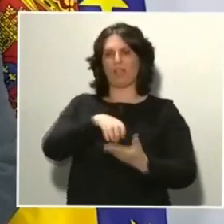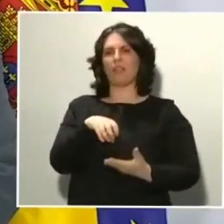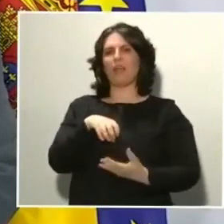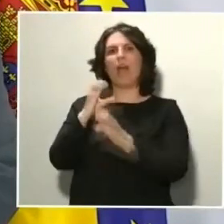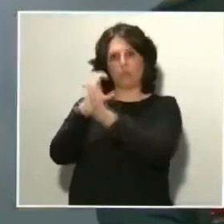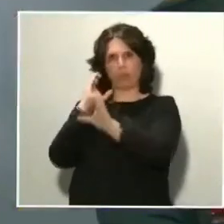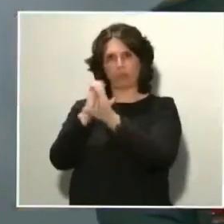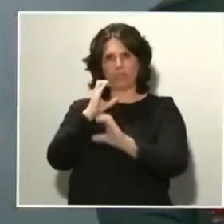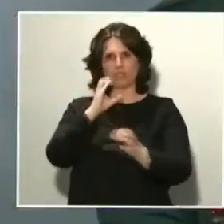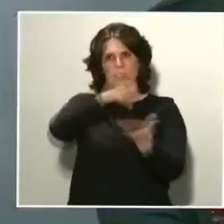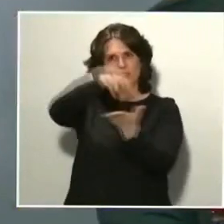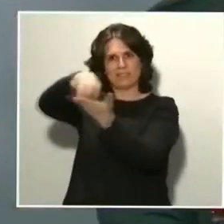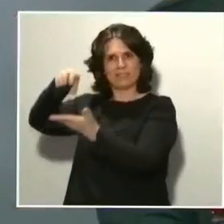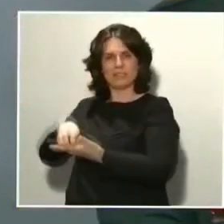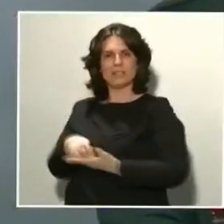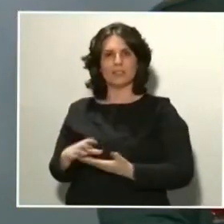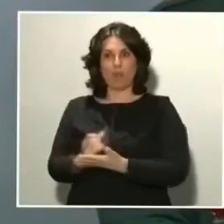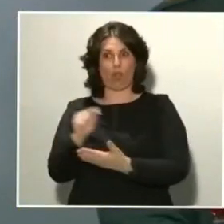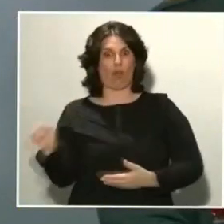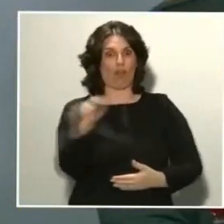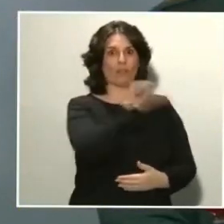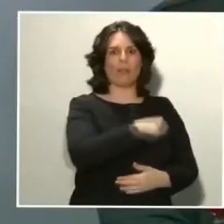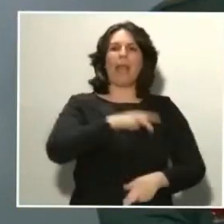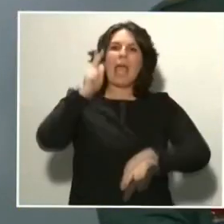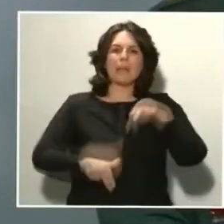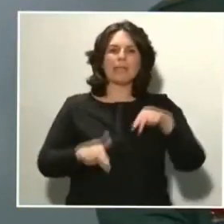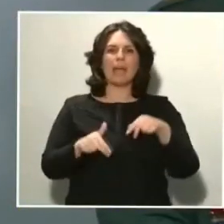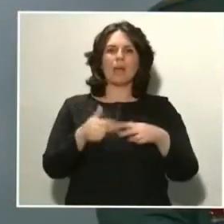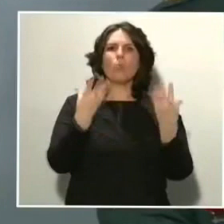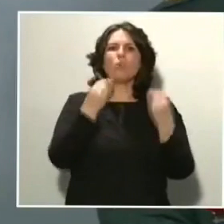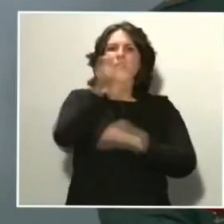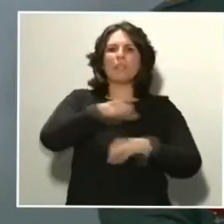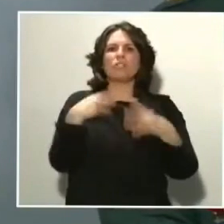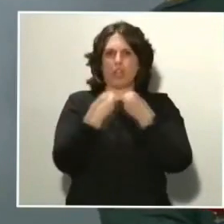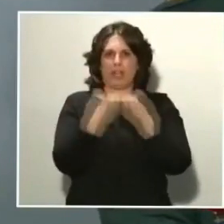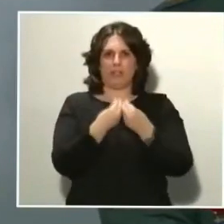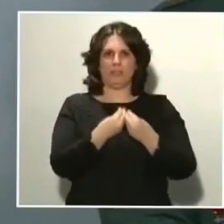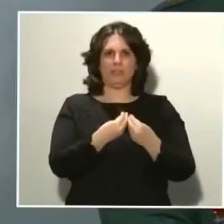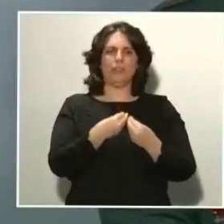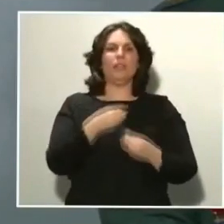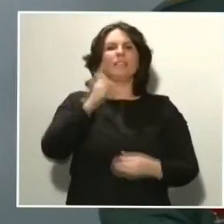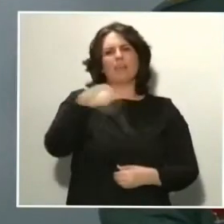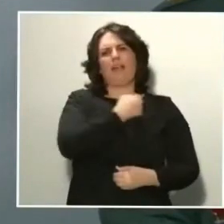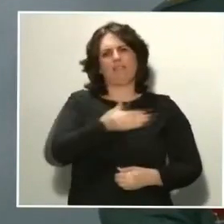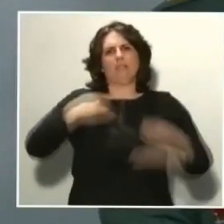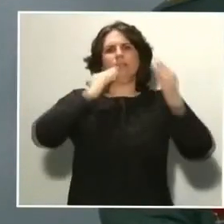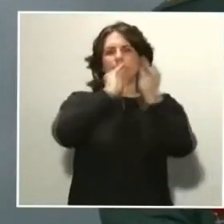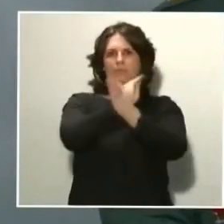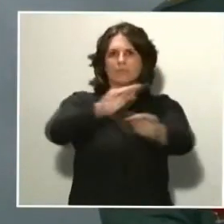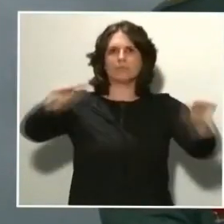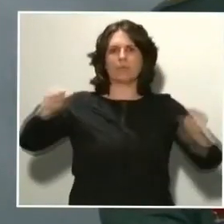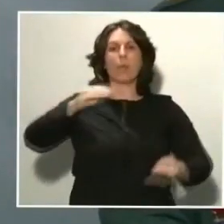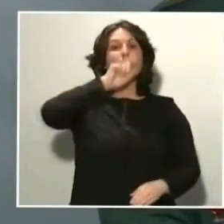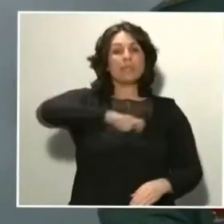todos aquellos sitios, para evitar que haya aglomeración de personas. Aquí hacemos un llamamiento a todos aquellos que tienen que viajar,